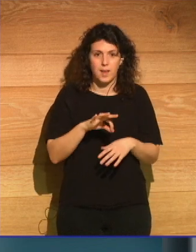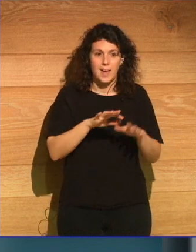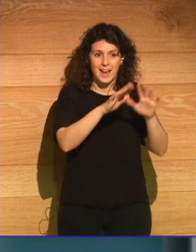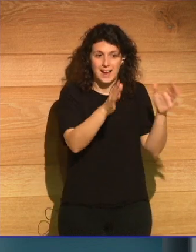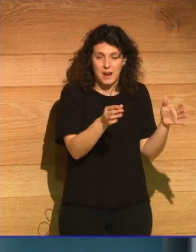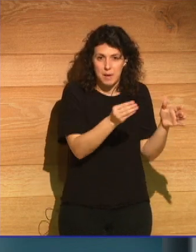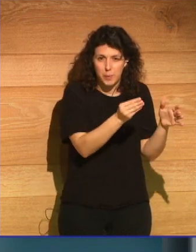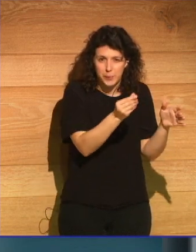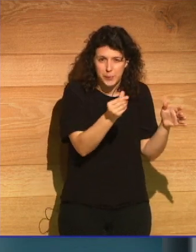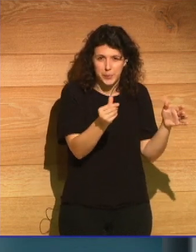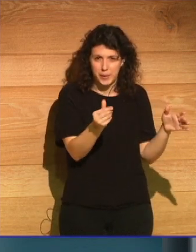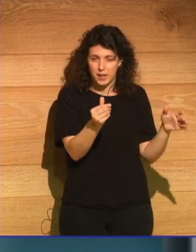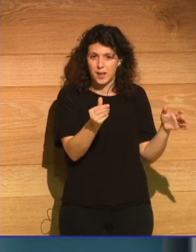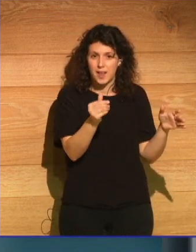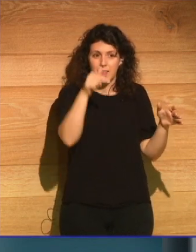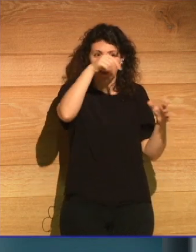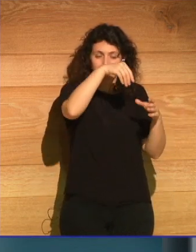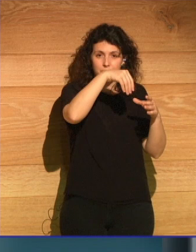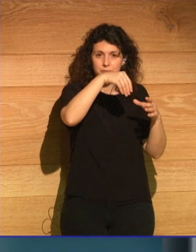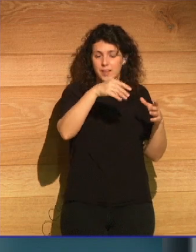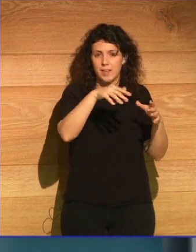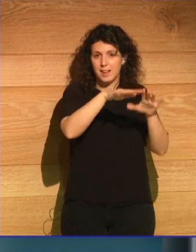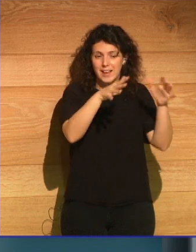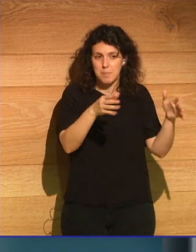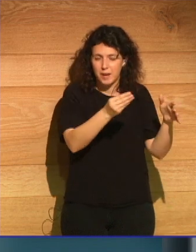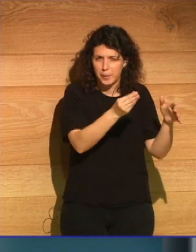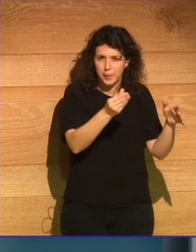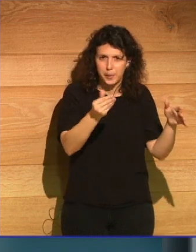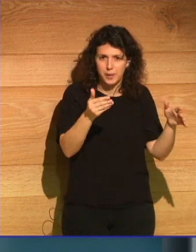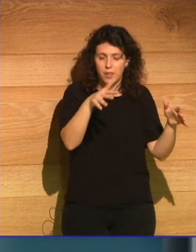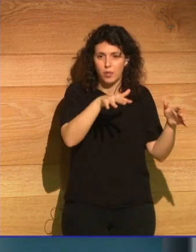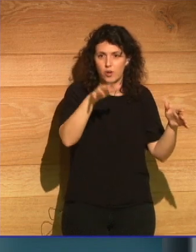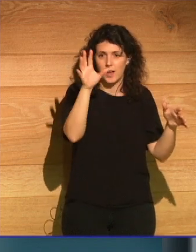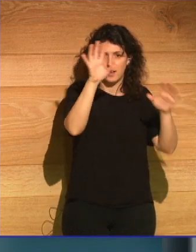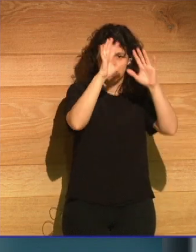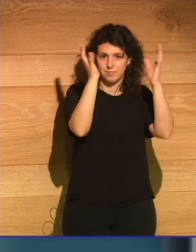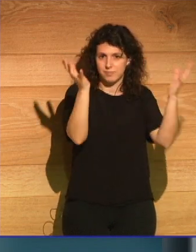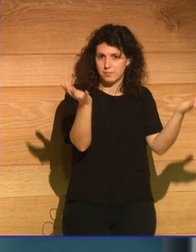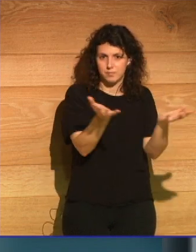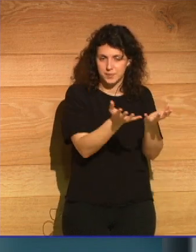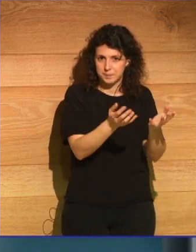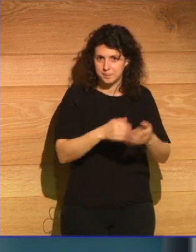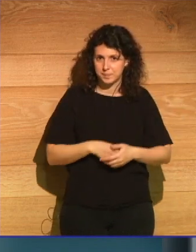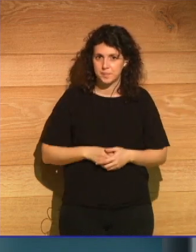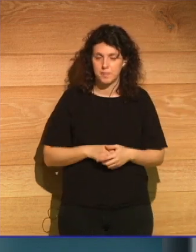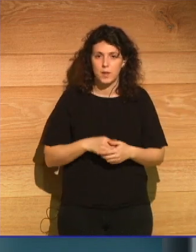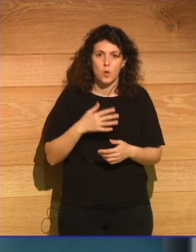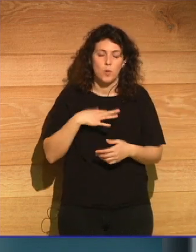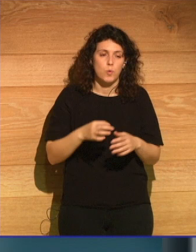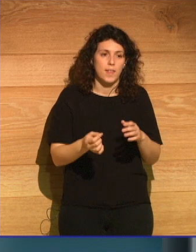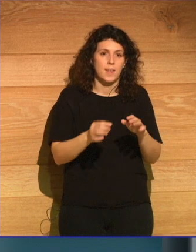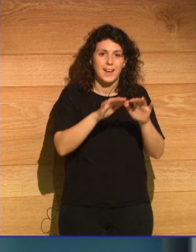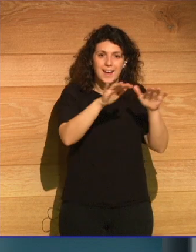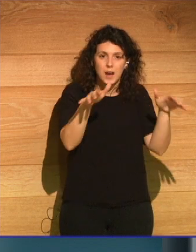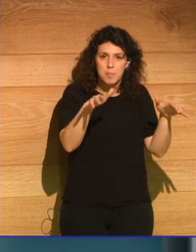en la estratosfera, o sea, en los estratos. Puede que haya una capa mucho más